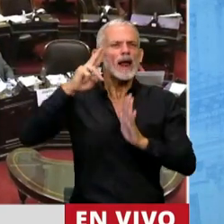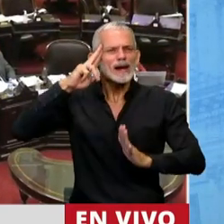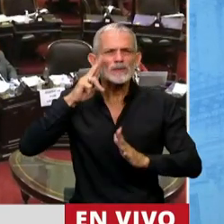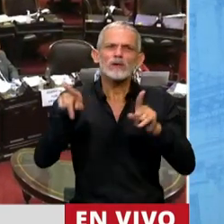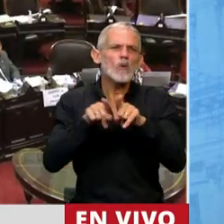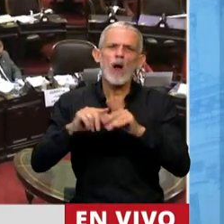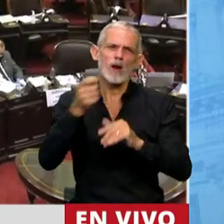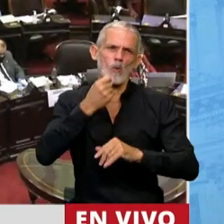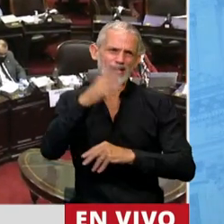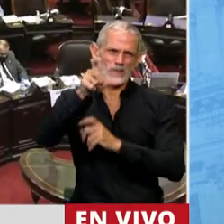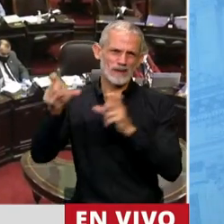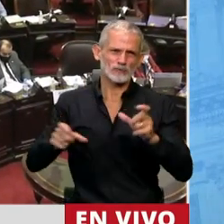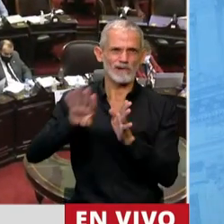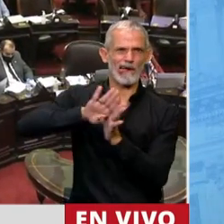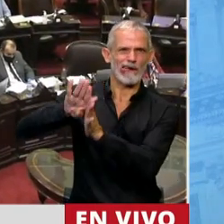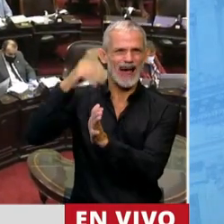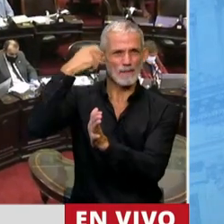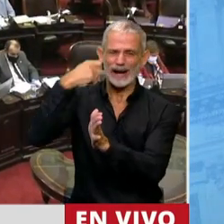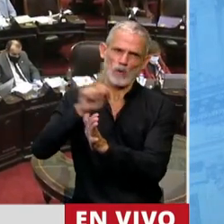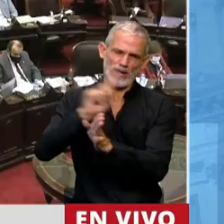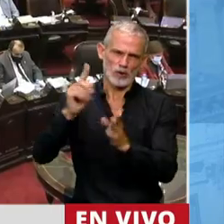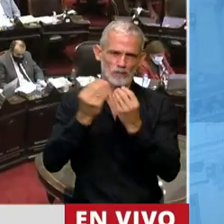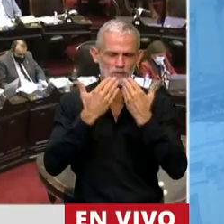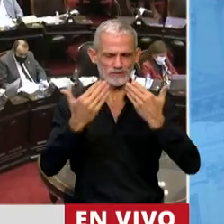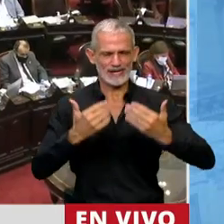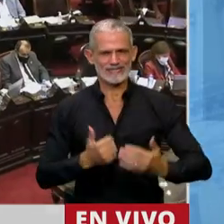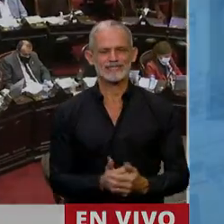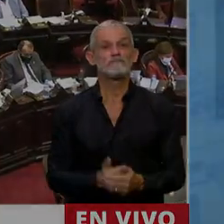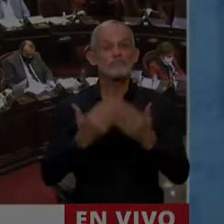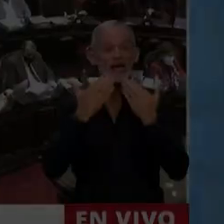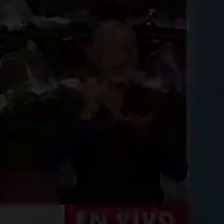expulsados hacia el límite con Paraguay. Muchas gracias, señor Presidente. Gracias, diputado.